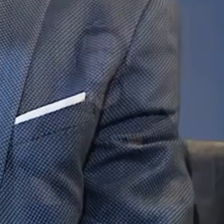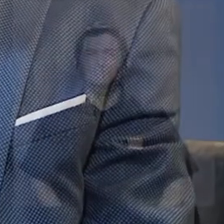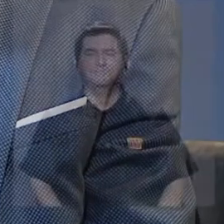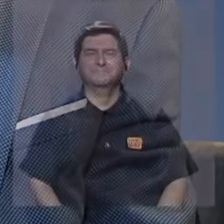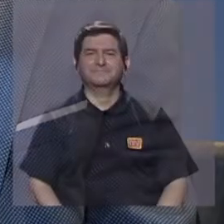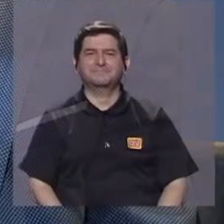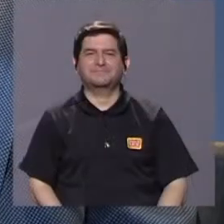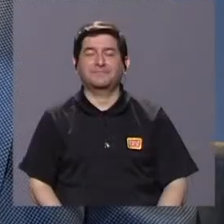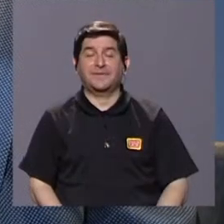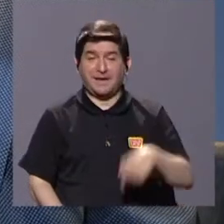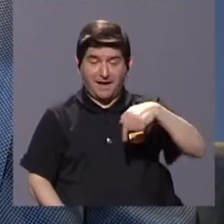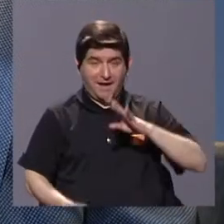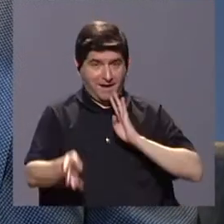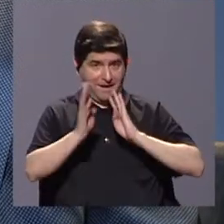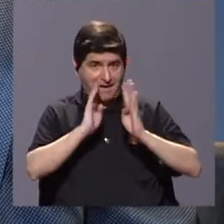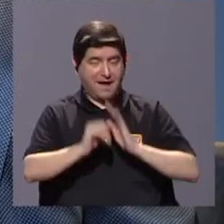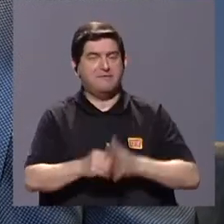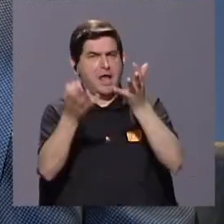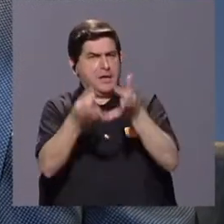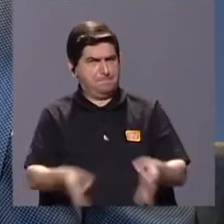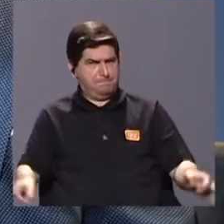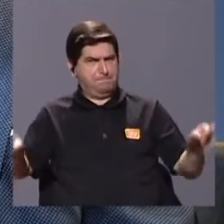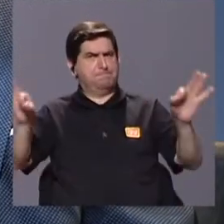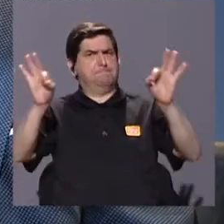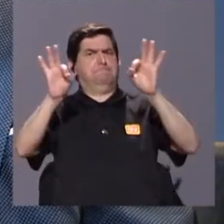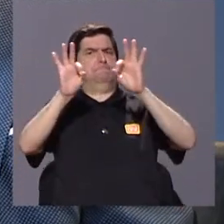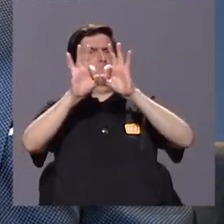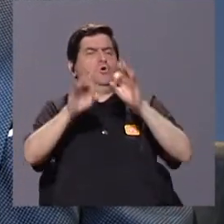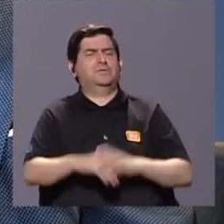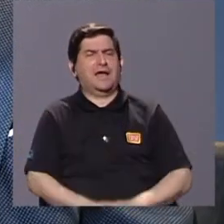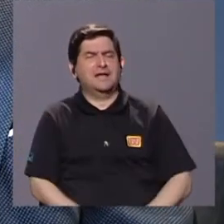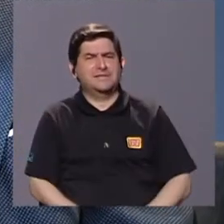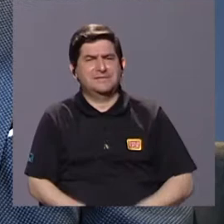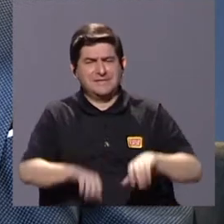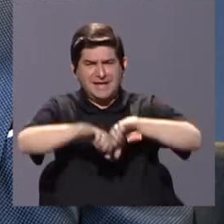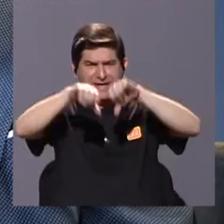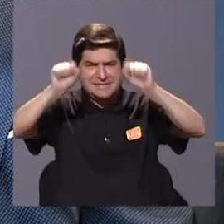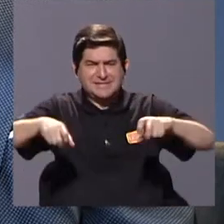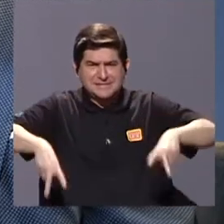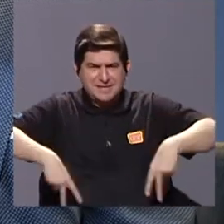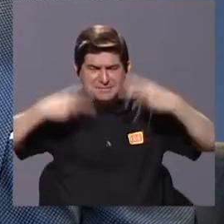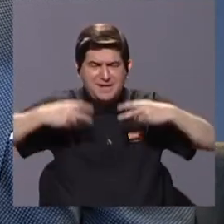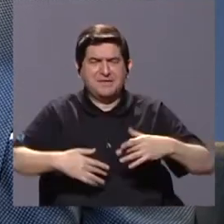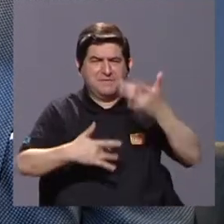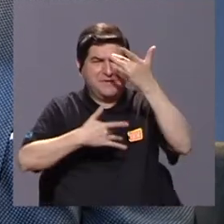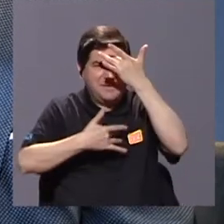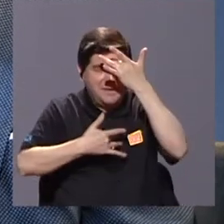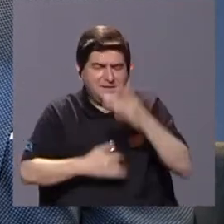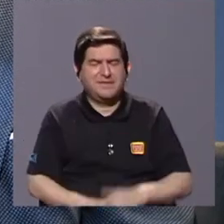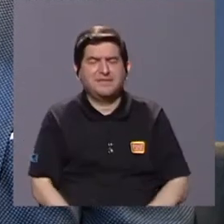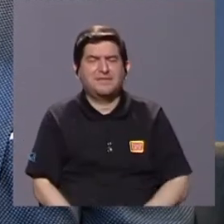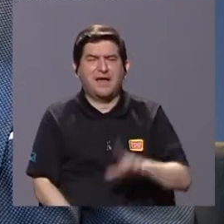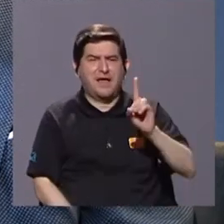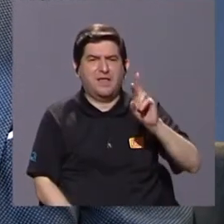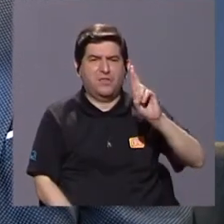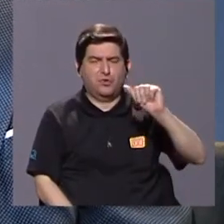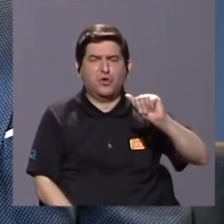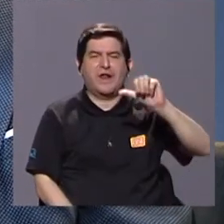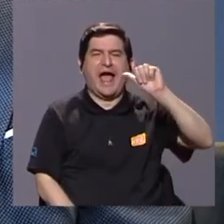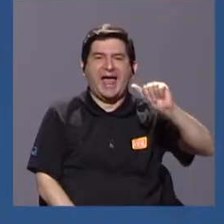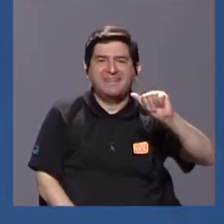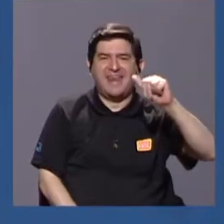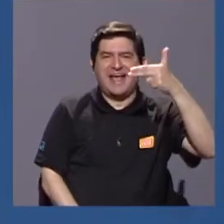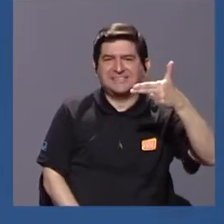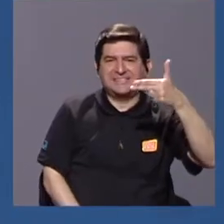Estamos hablando sobre la importancia de la ecología de enfermedades con la doctora Andrea Chávez